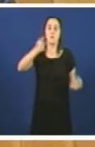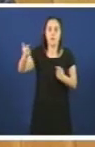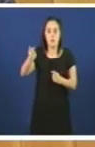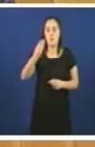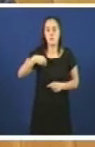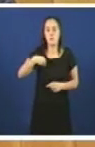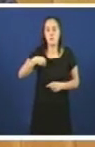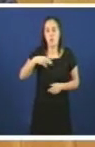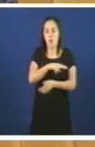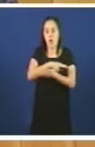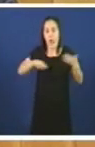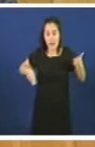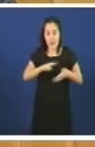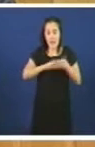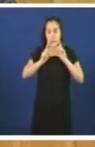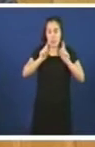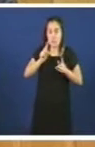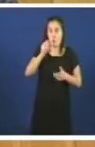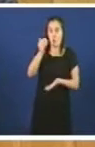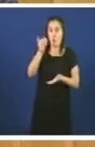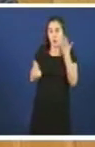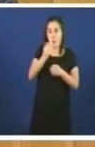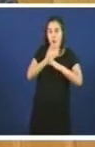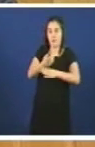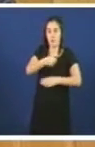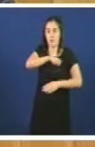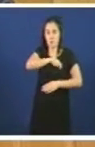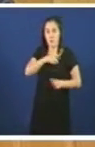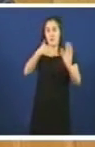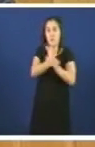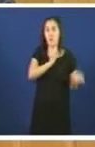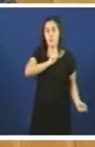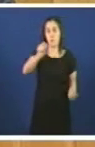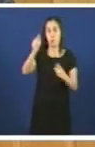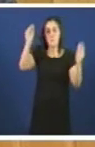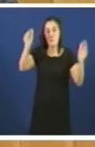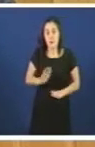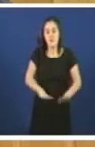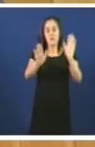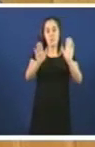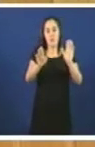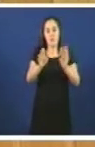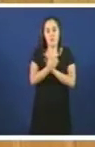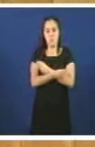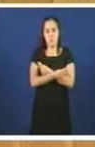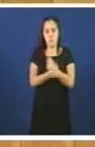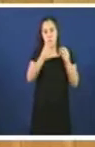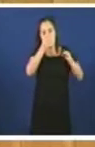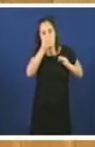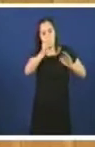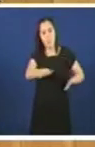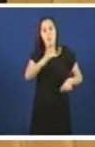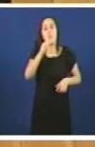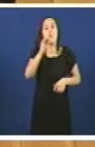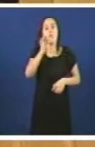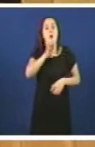Estado español con menor taxa de inmigración, senón que están en función dun proceso acelerado de sustitución do galego